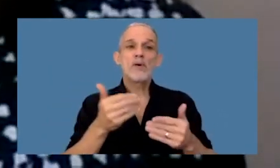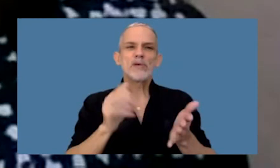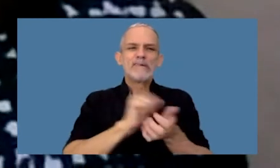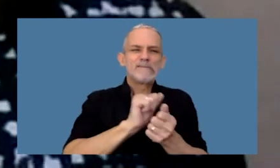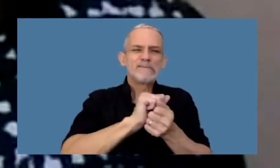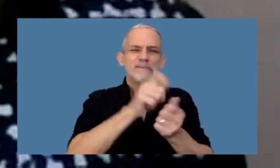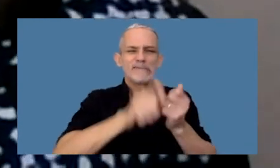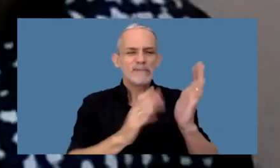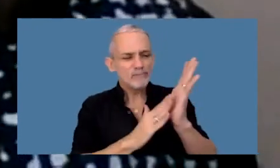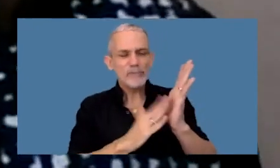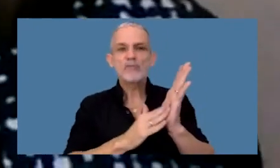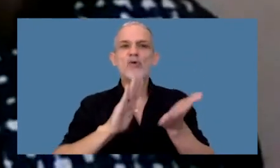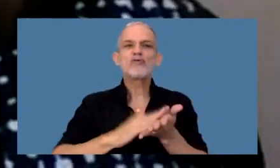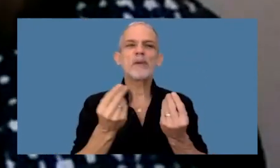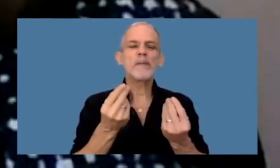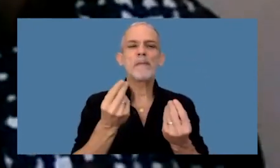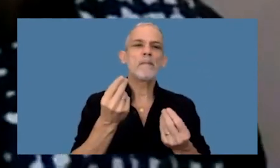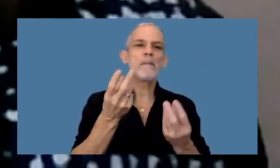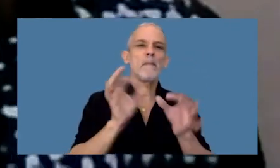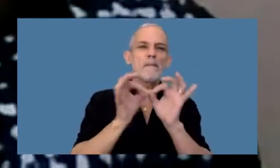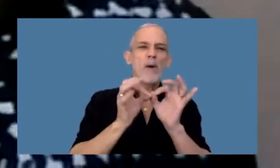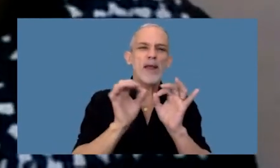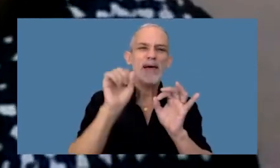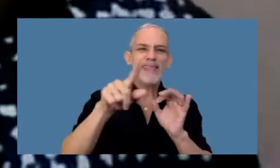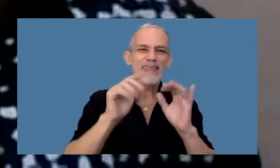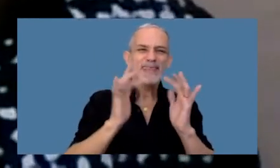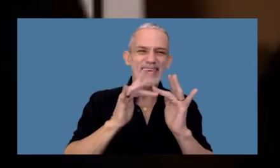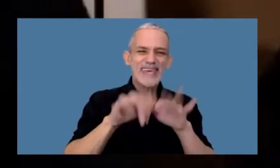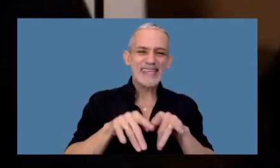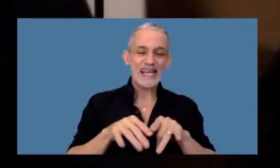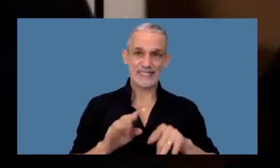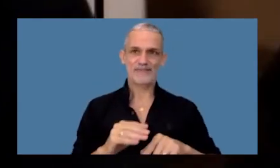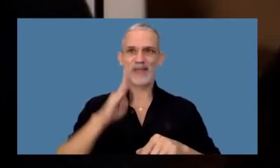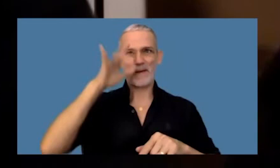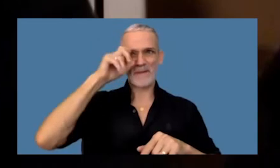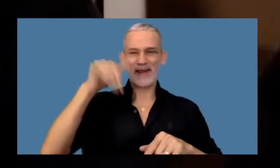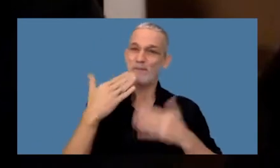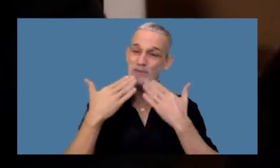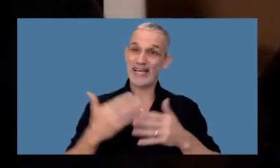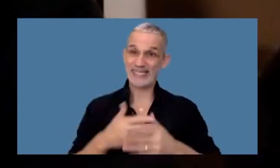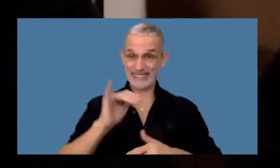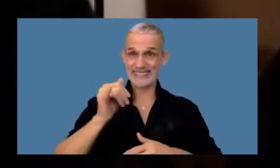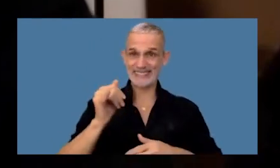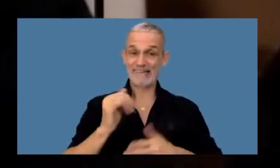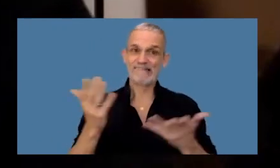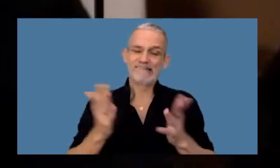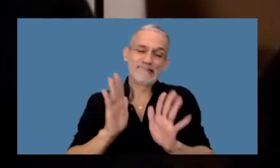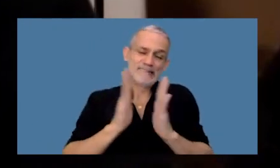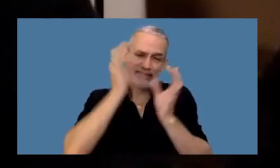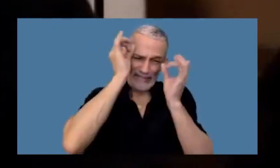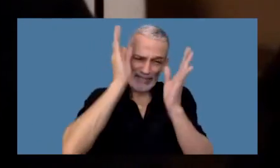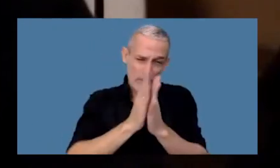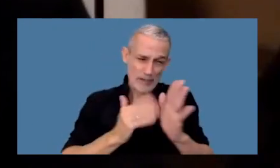vinculado al uso de monedas digitales muchas gracias Cristina y sí lamento tener que